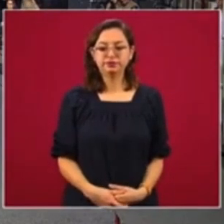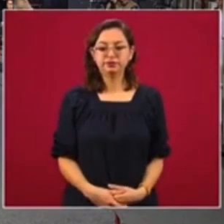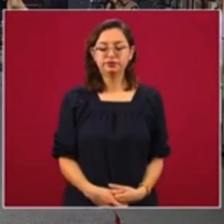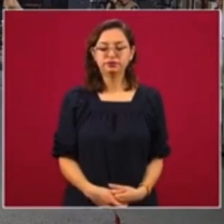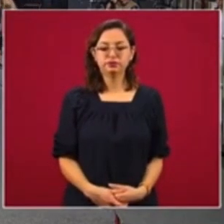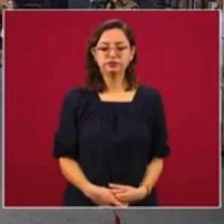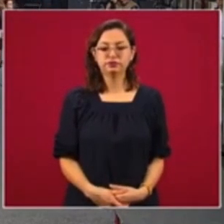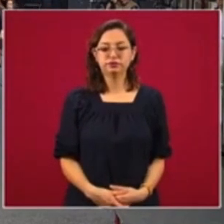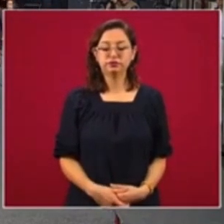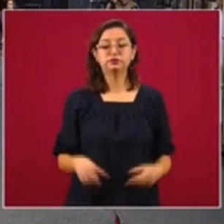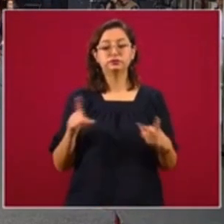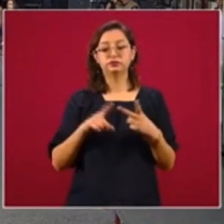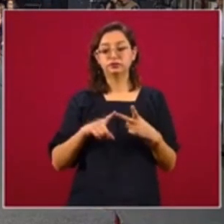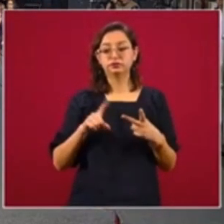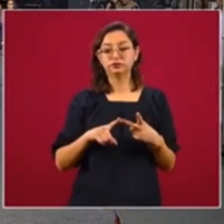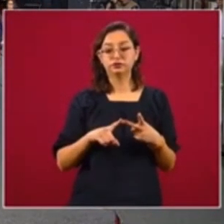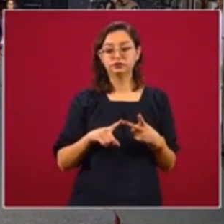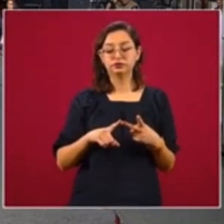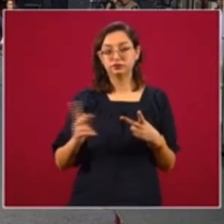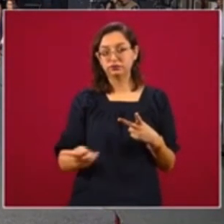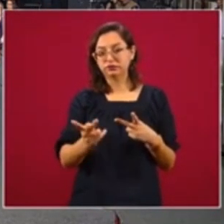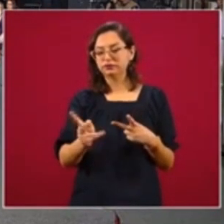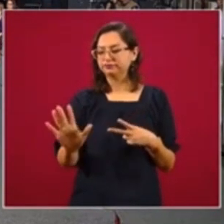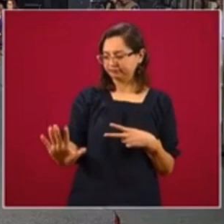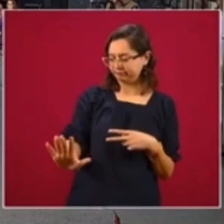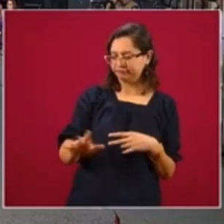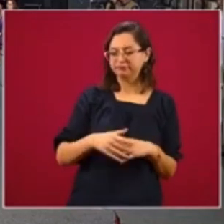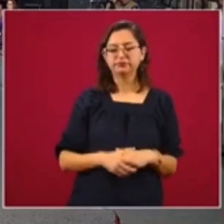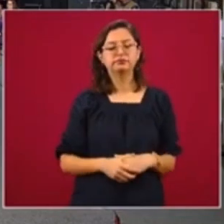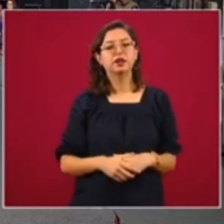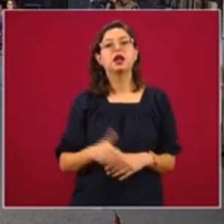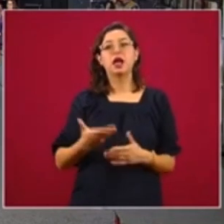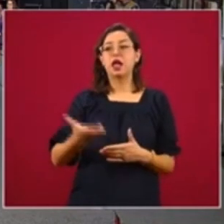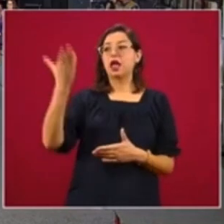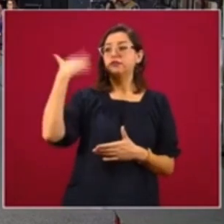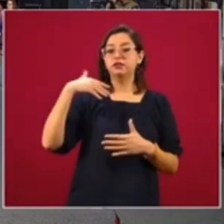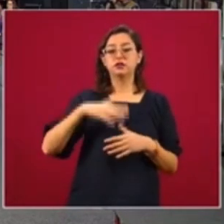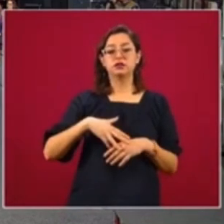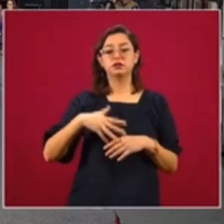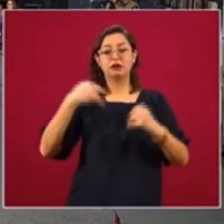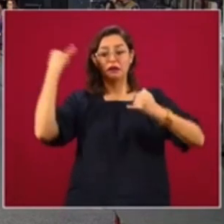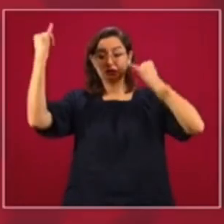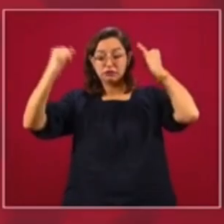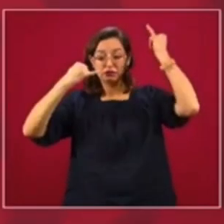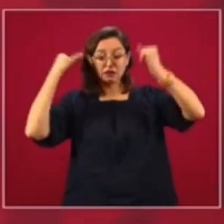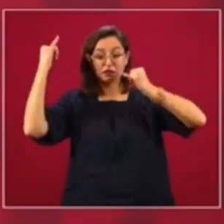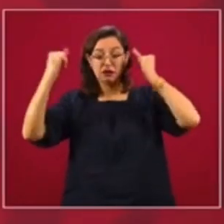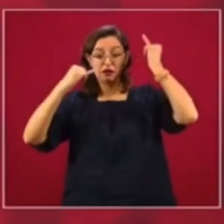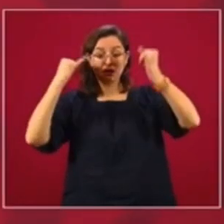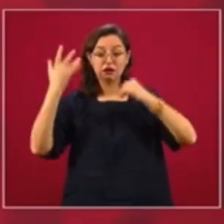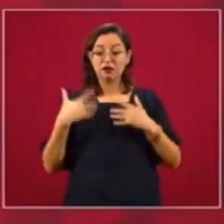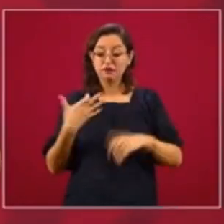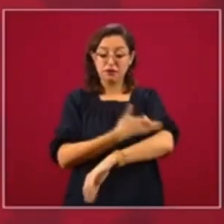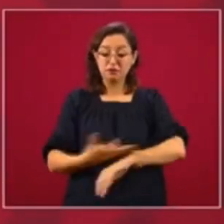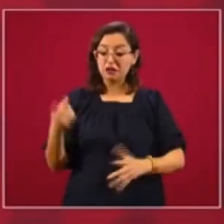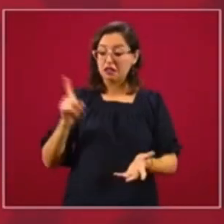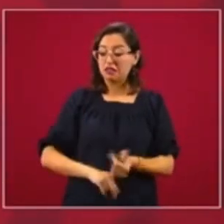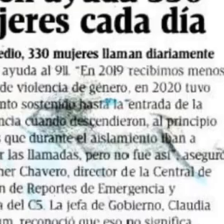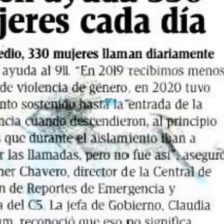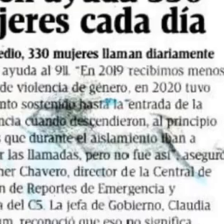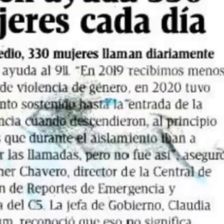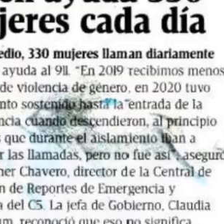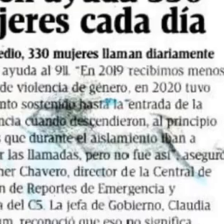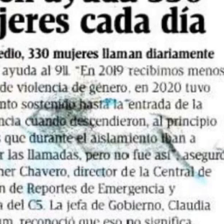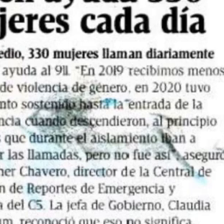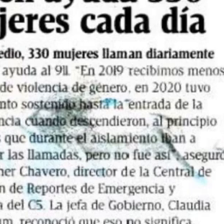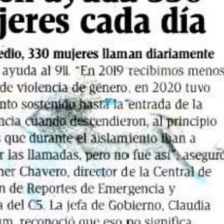¿Qué otra cosa decían que iba a haber maltrato al interior de las familias? No,